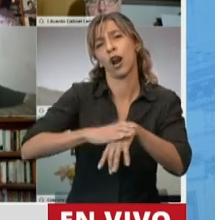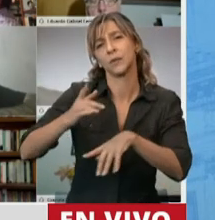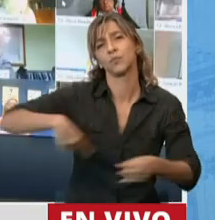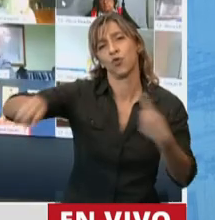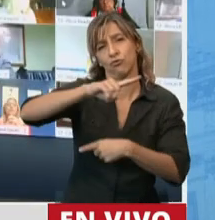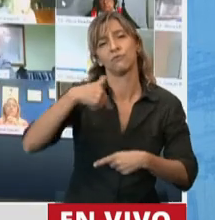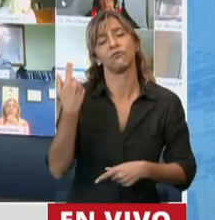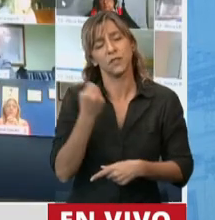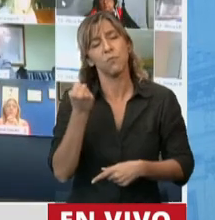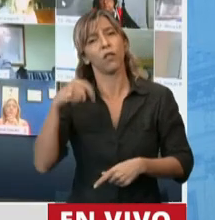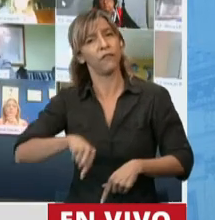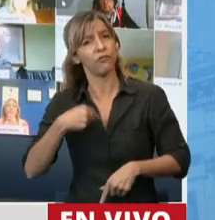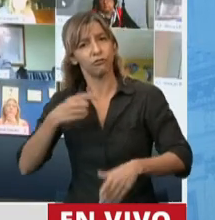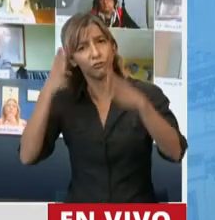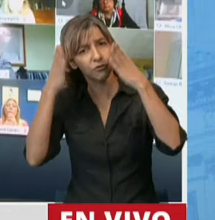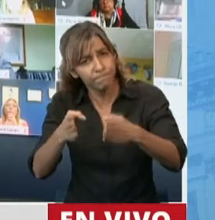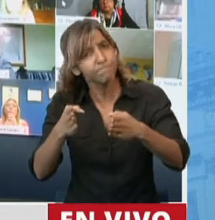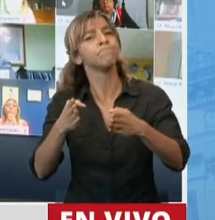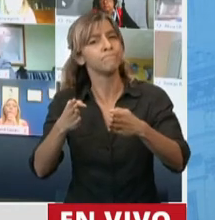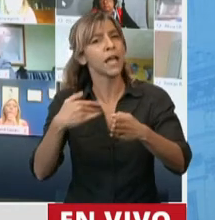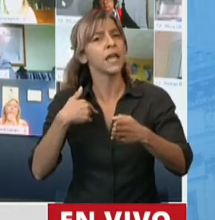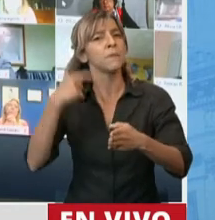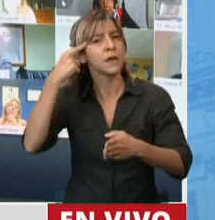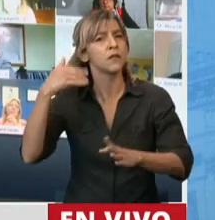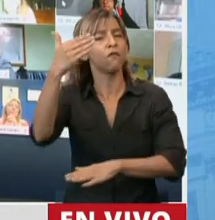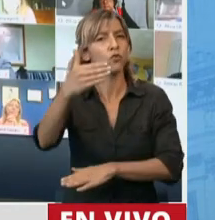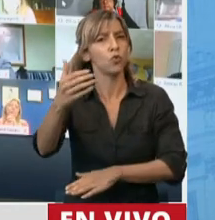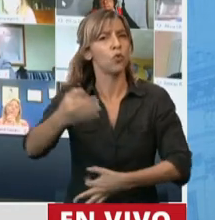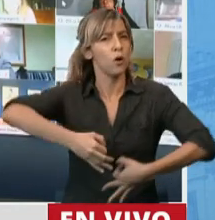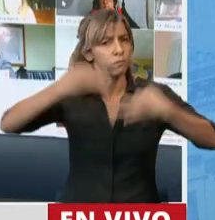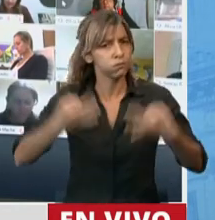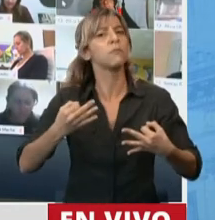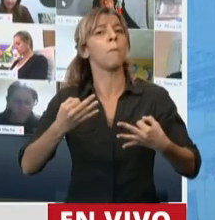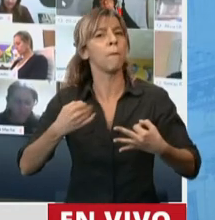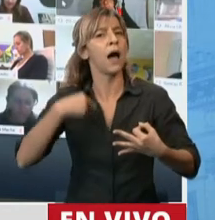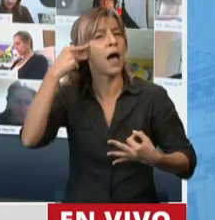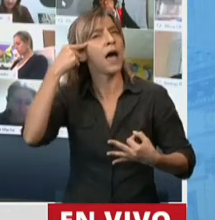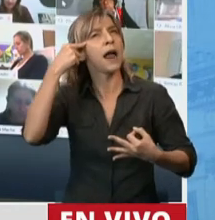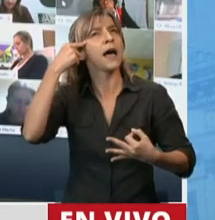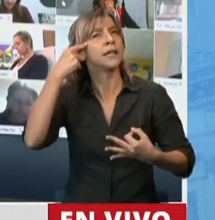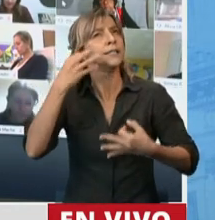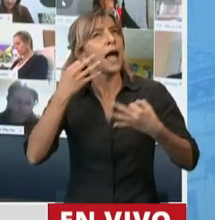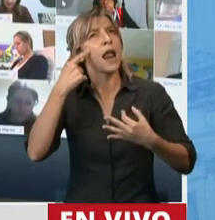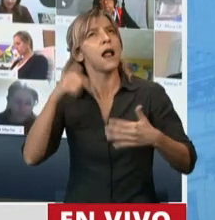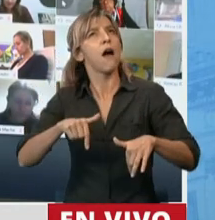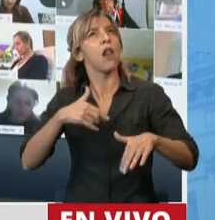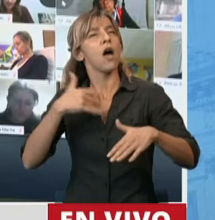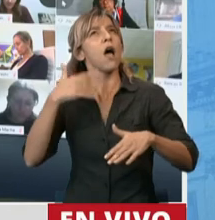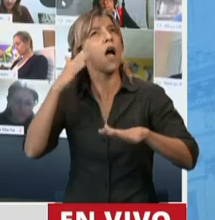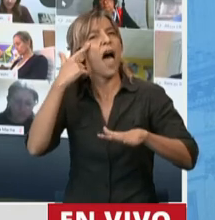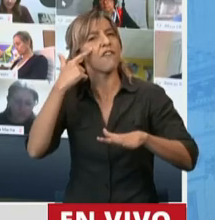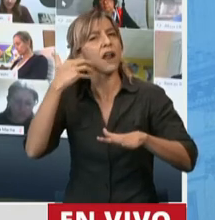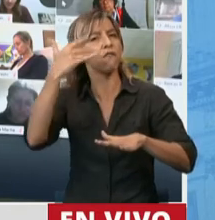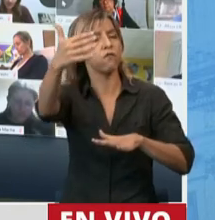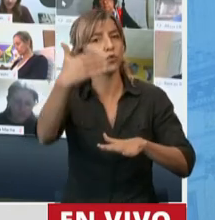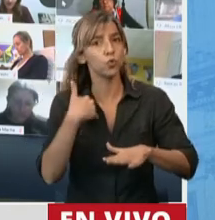expectativa muy fuerte, y no tengo dudas en los análisis que hacemos sobre las proyecciones que esto viene teniendo, que eso va